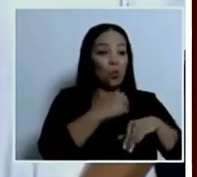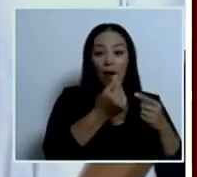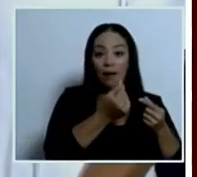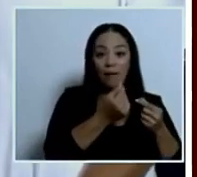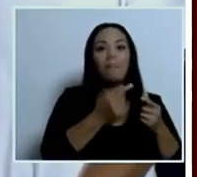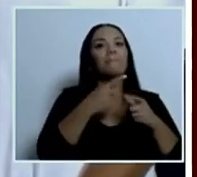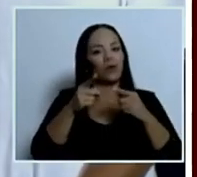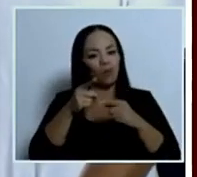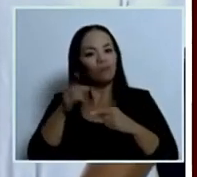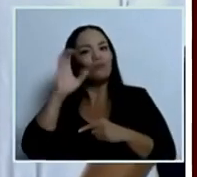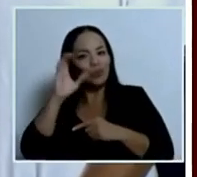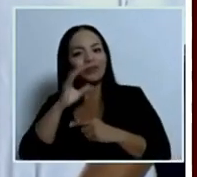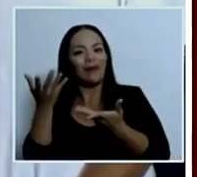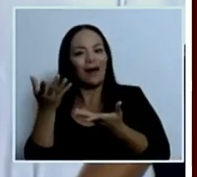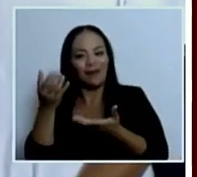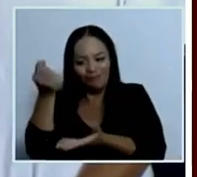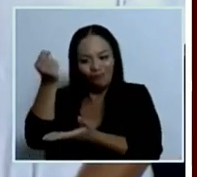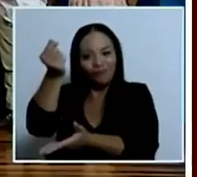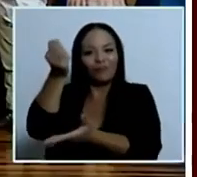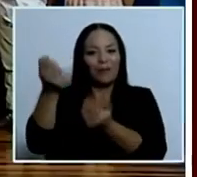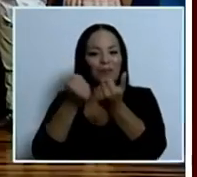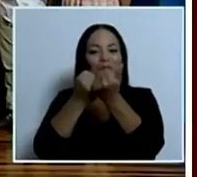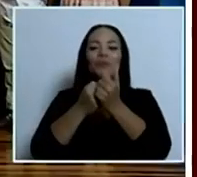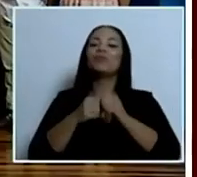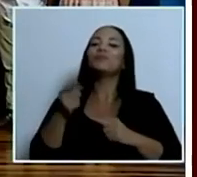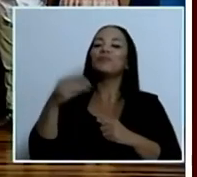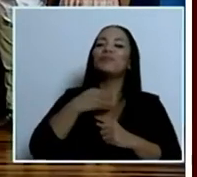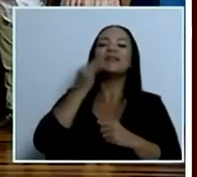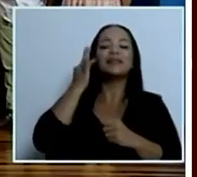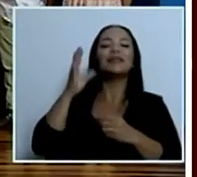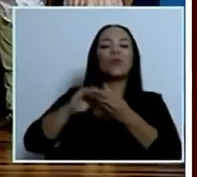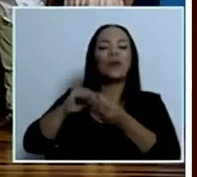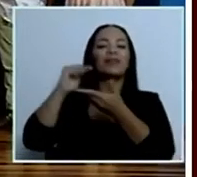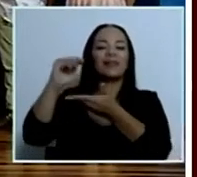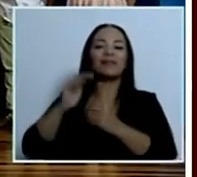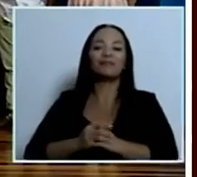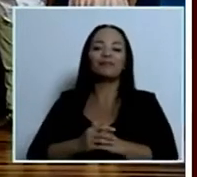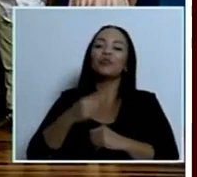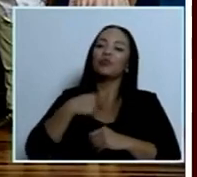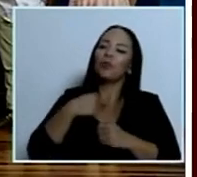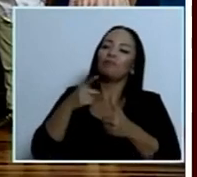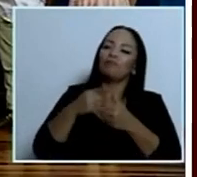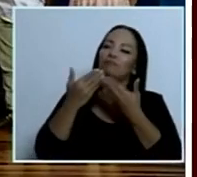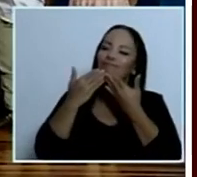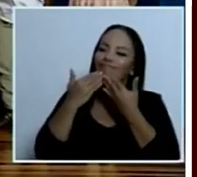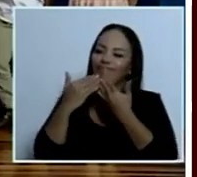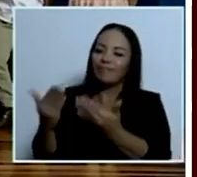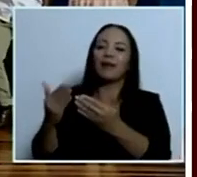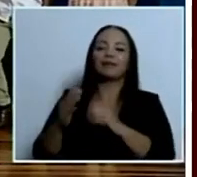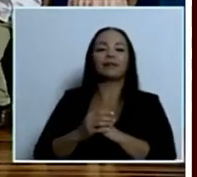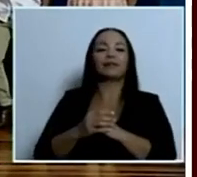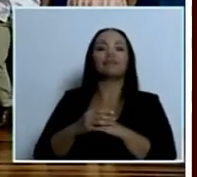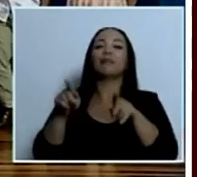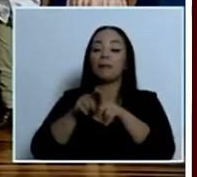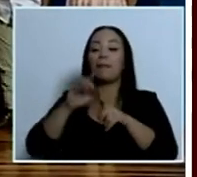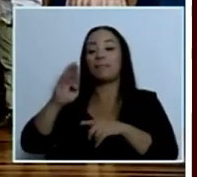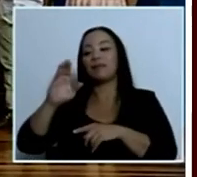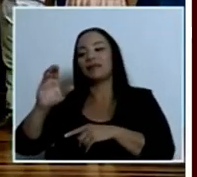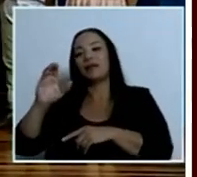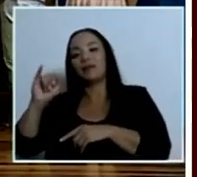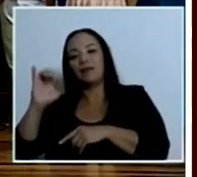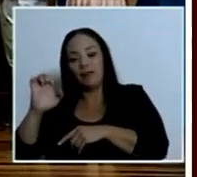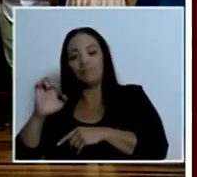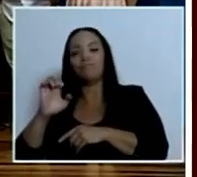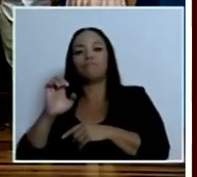cuéntele, ¿qué es lo que hemos estado haciendo? Y de antemano, mi agradecimiento enorme al Banco Centroamericano de Integración